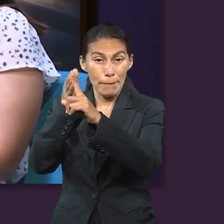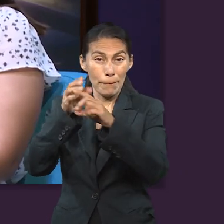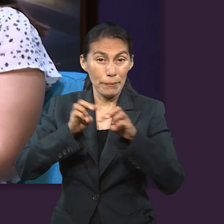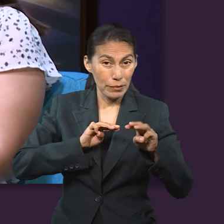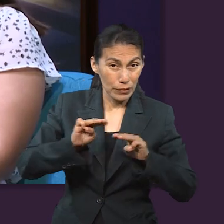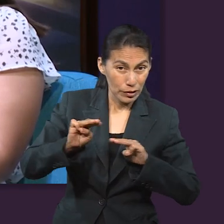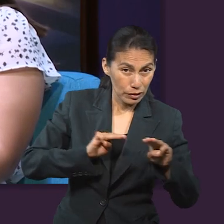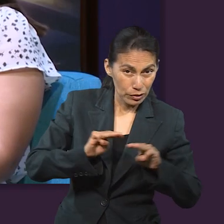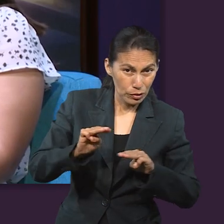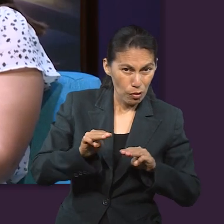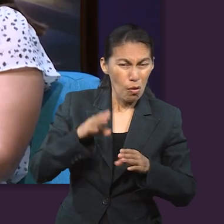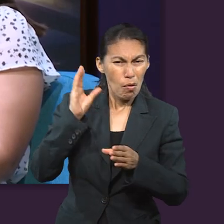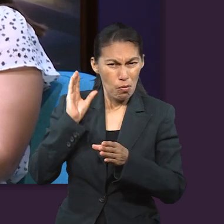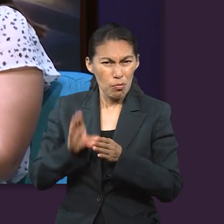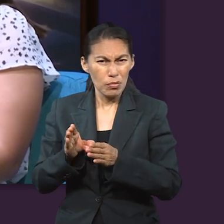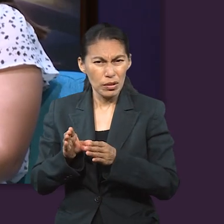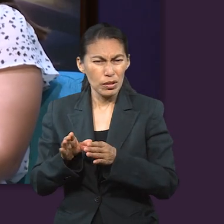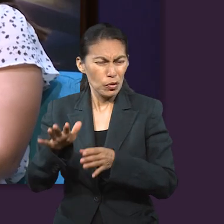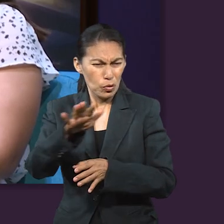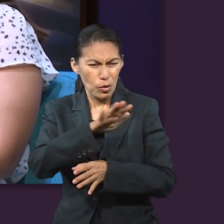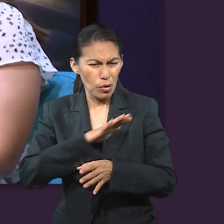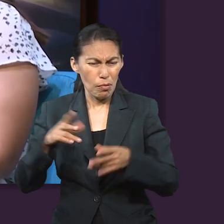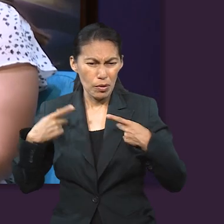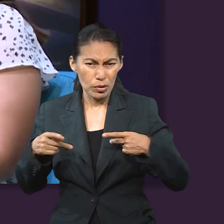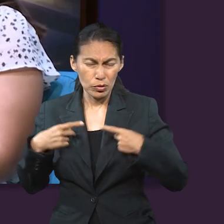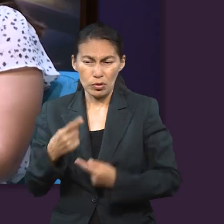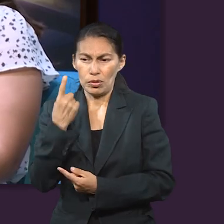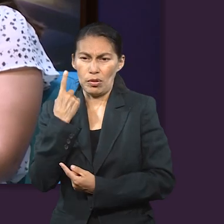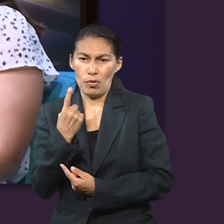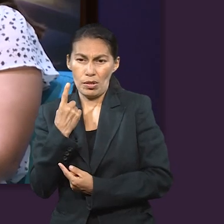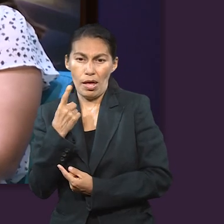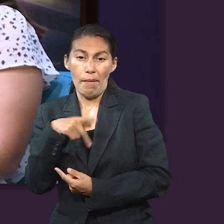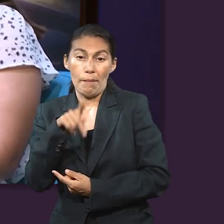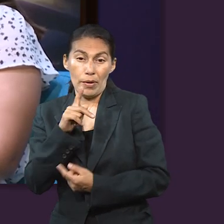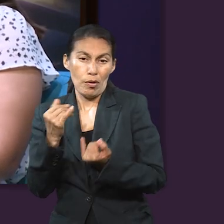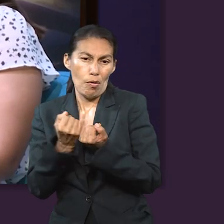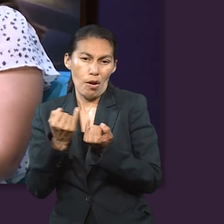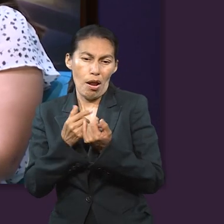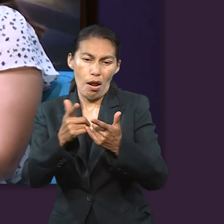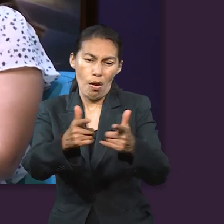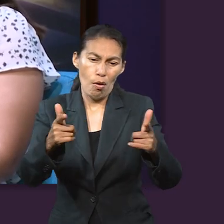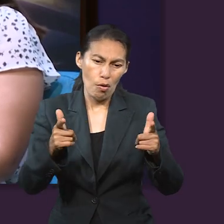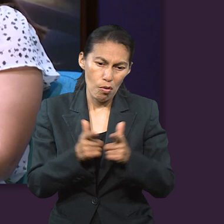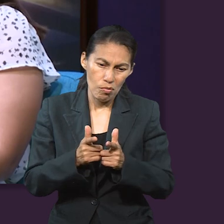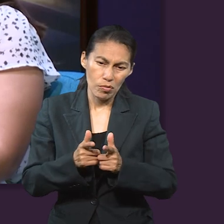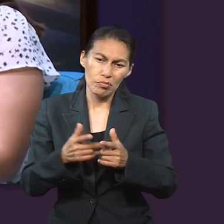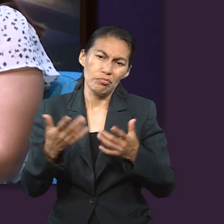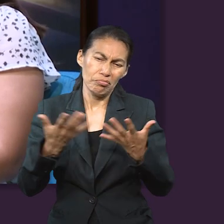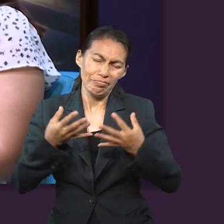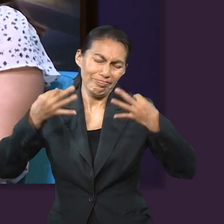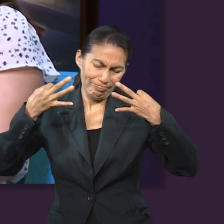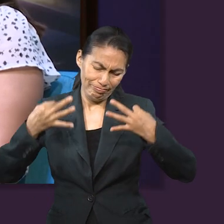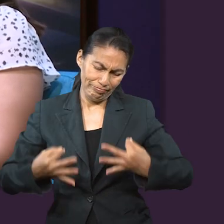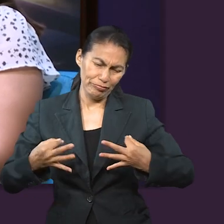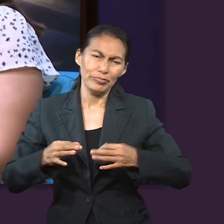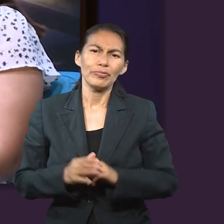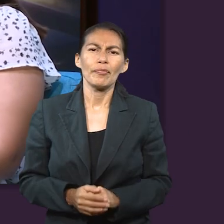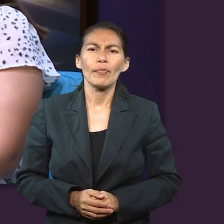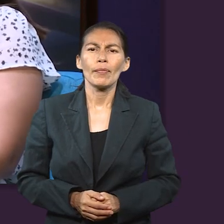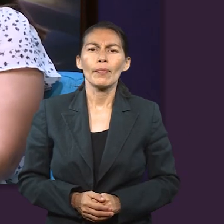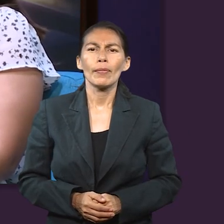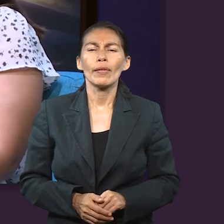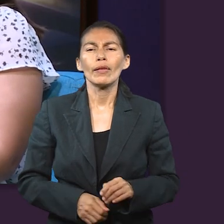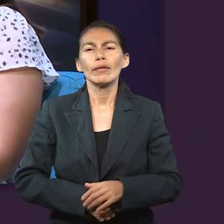que nosotros cumplamos la misión que tenemos, no solo como individuos, sino como un equipo para poder cumplir el objetivo de forma